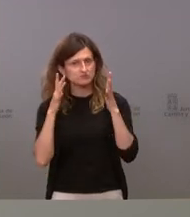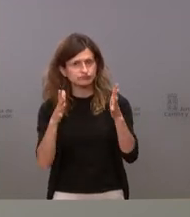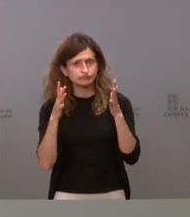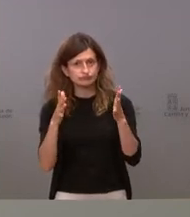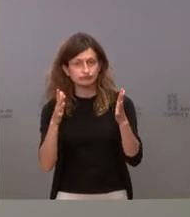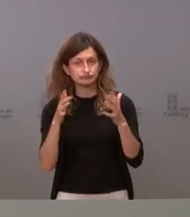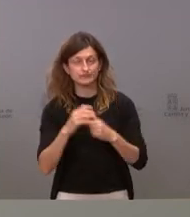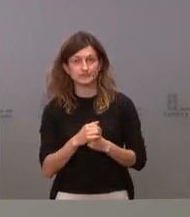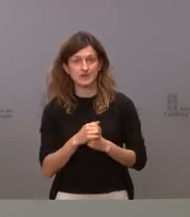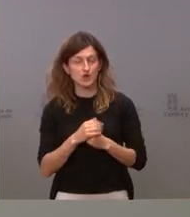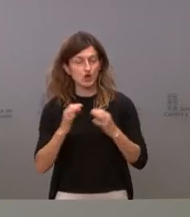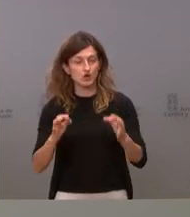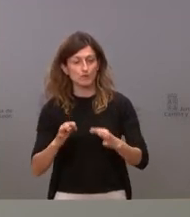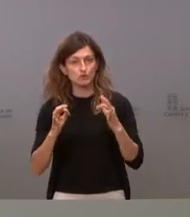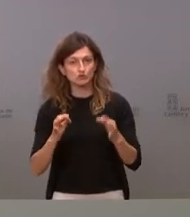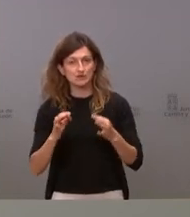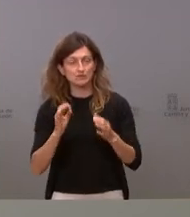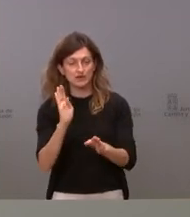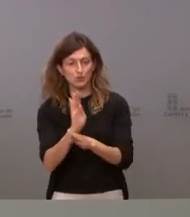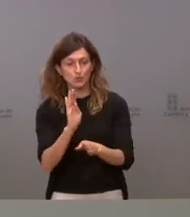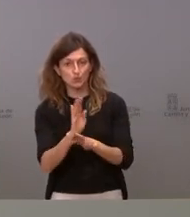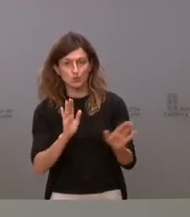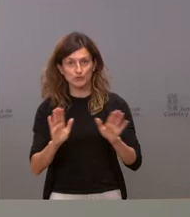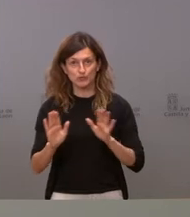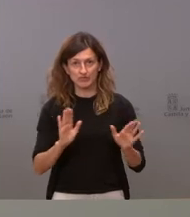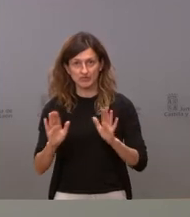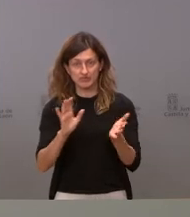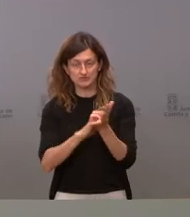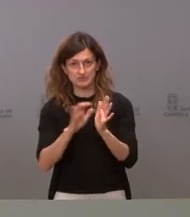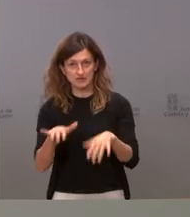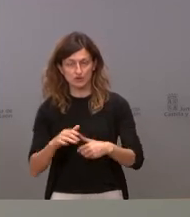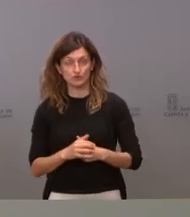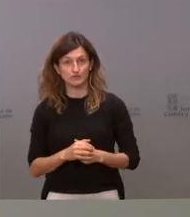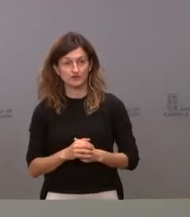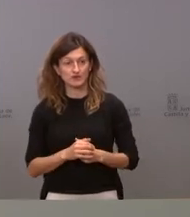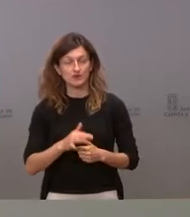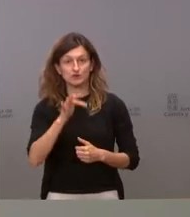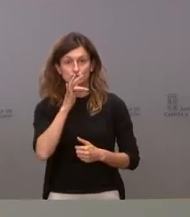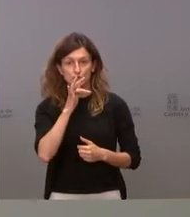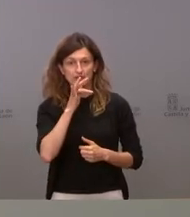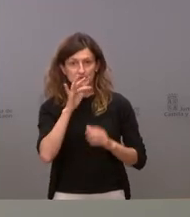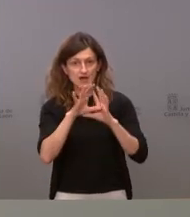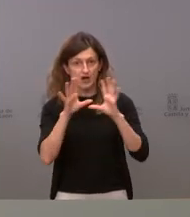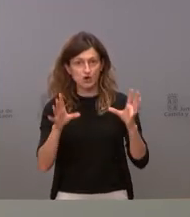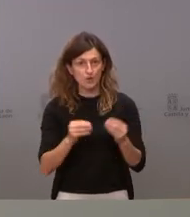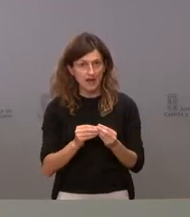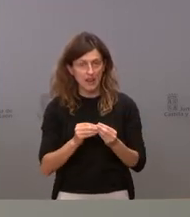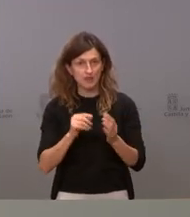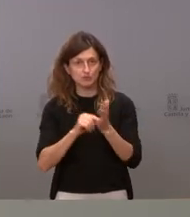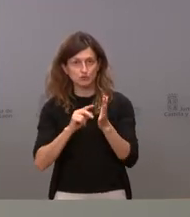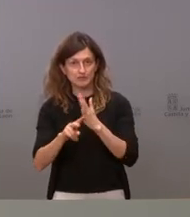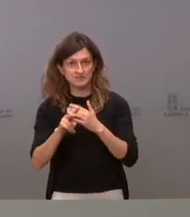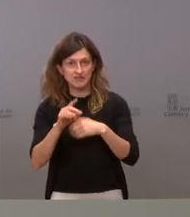recomendar, como siempre, la prudencia en nuestra comunidad todavía está de manera global y desde un punto de vista